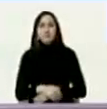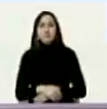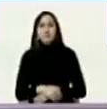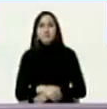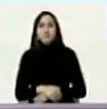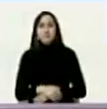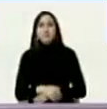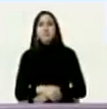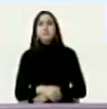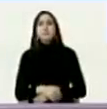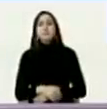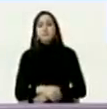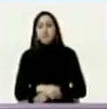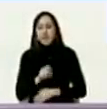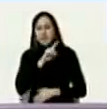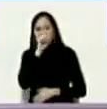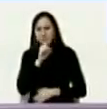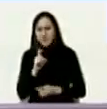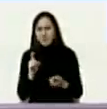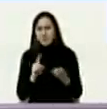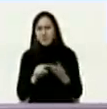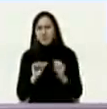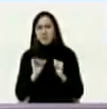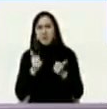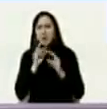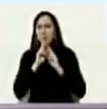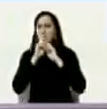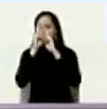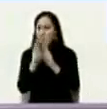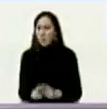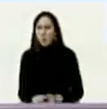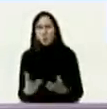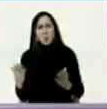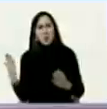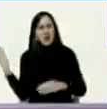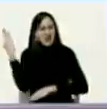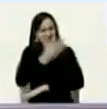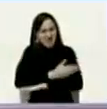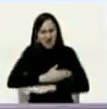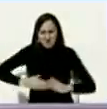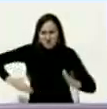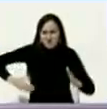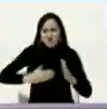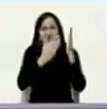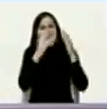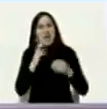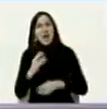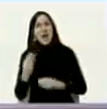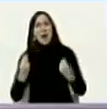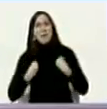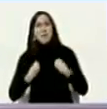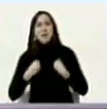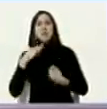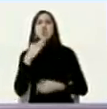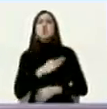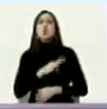piso por la tercera pregunta las sanciones las impactan brutalmente la vida social del país